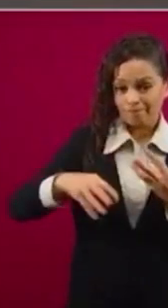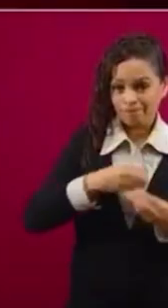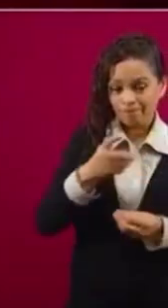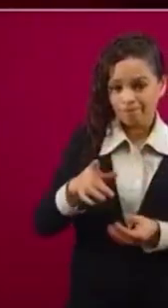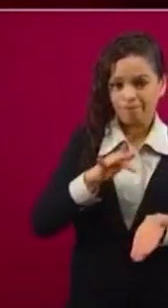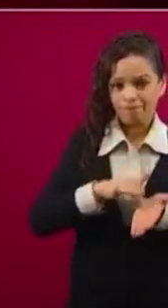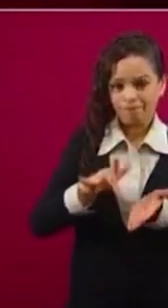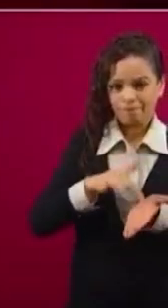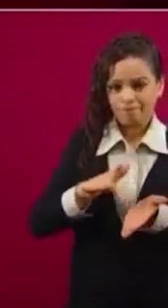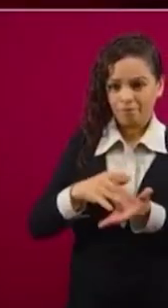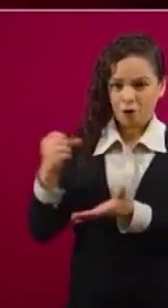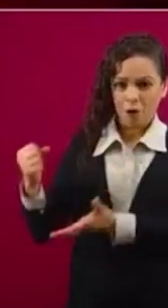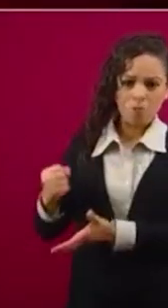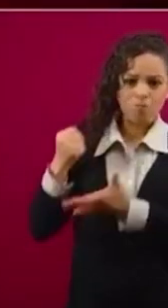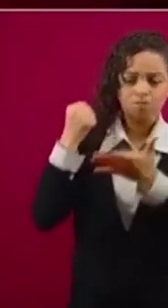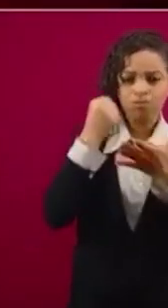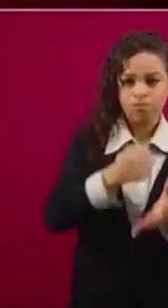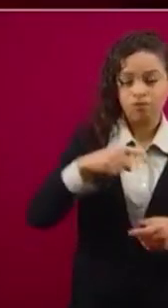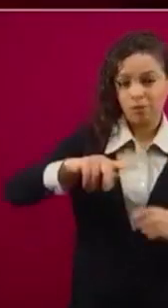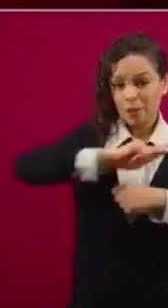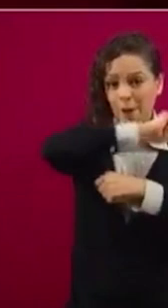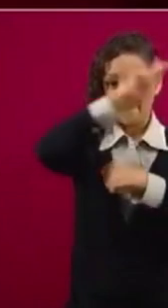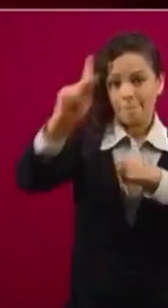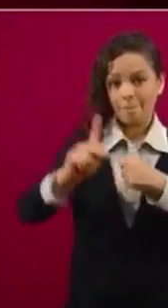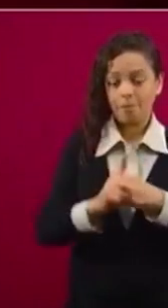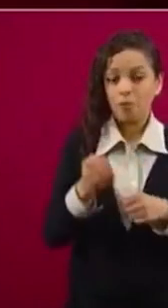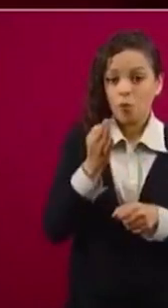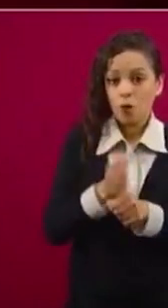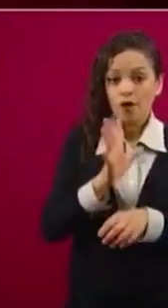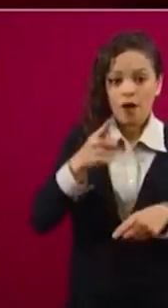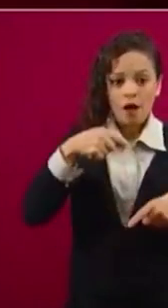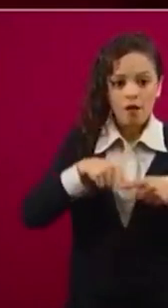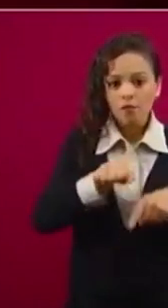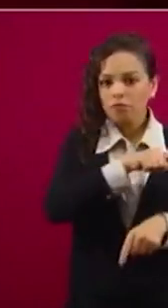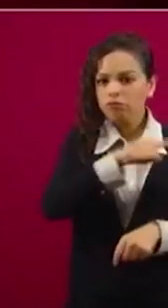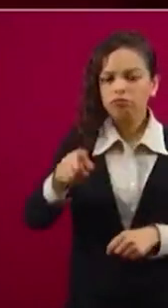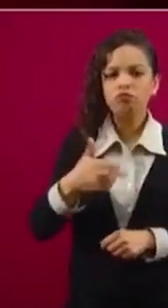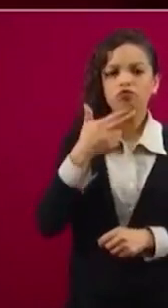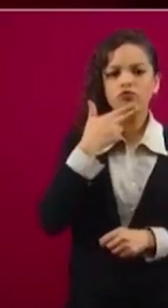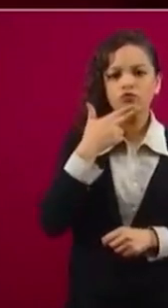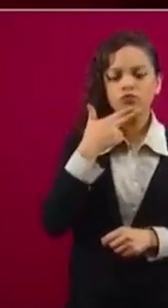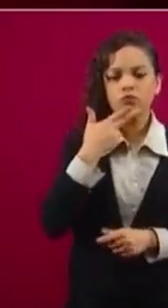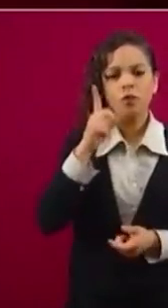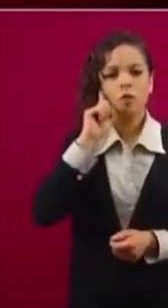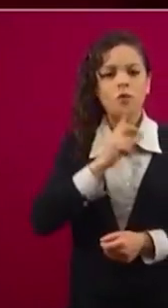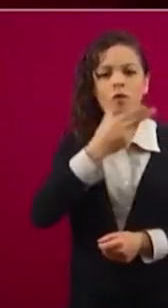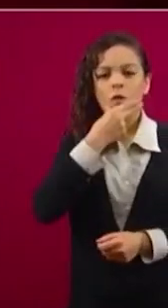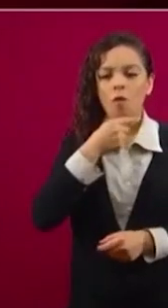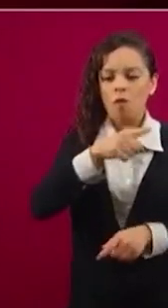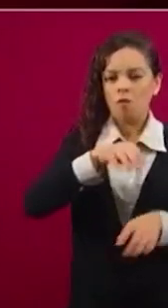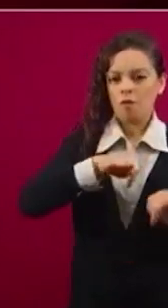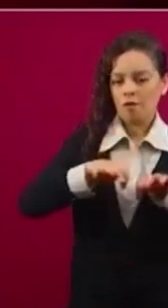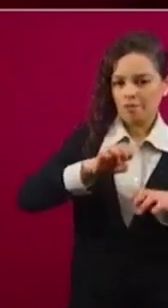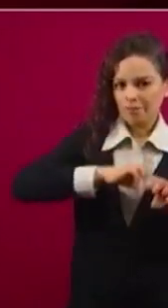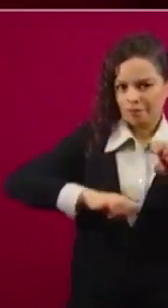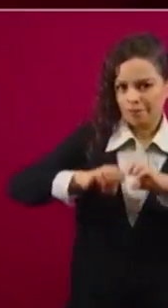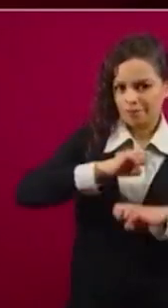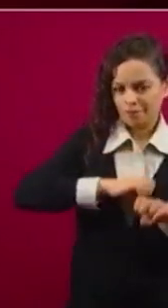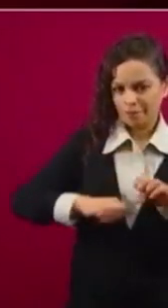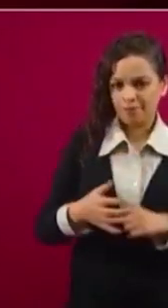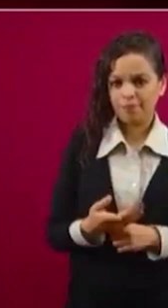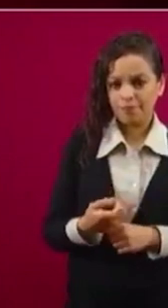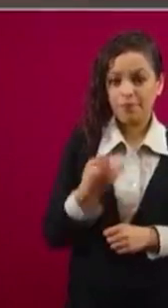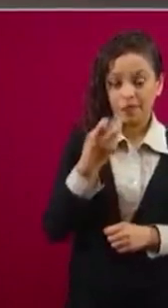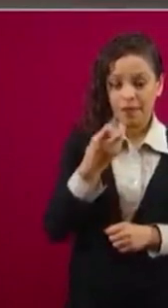que recibieron y que están ya utilizando estos empresarios, empresarias solidarias? Este monto, mil